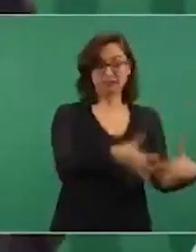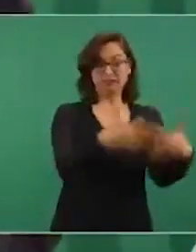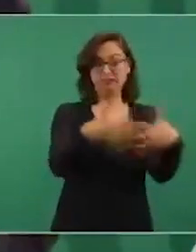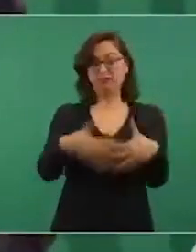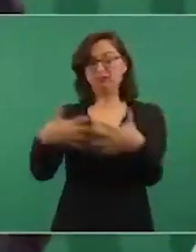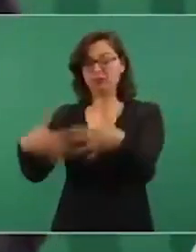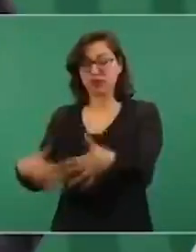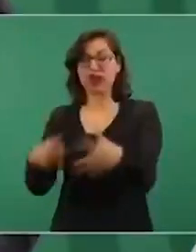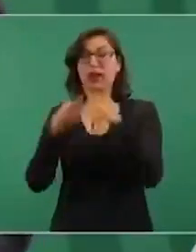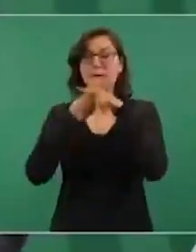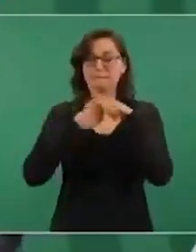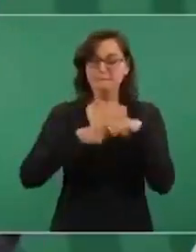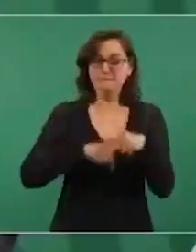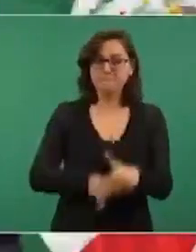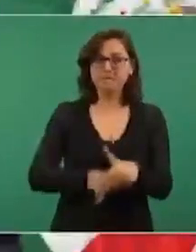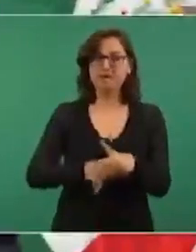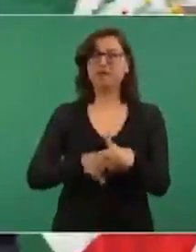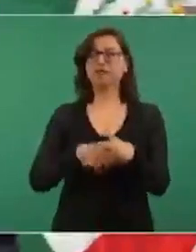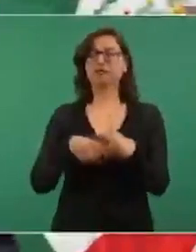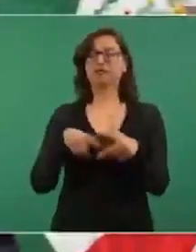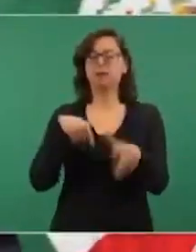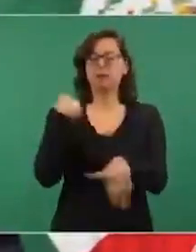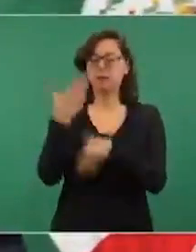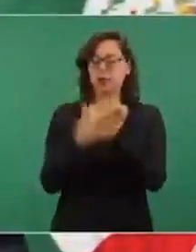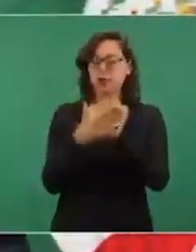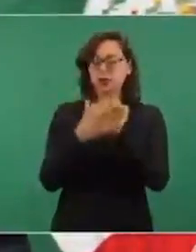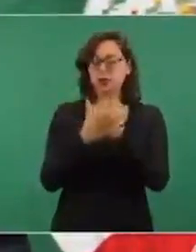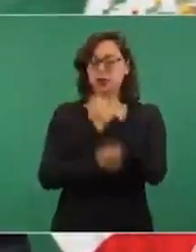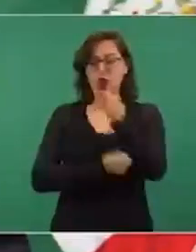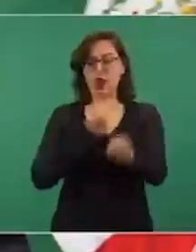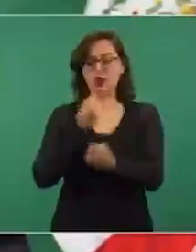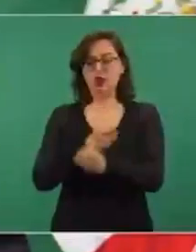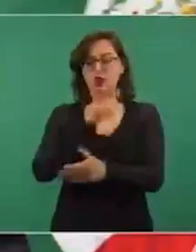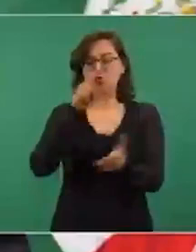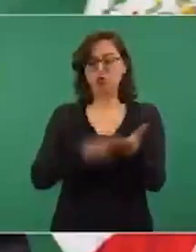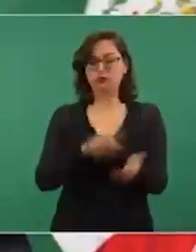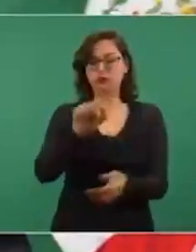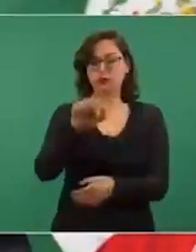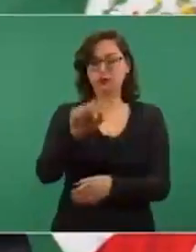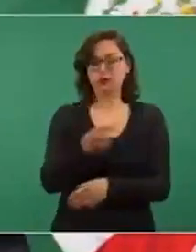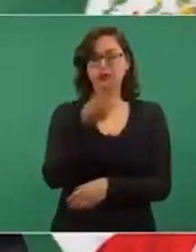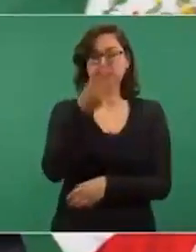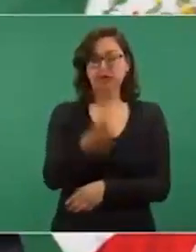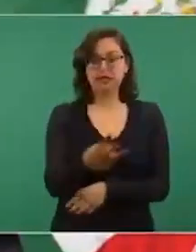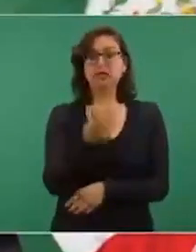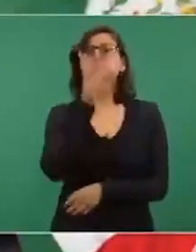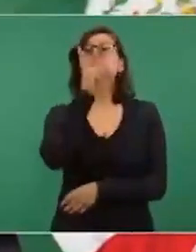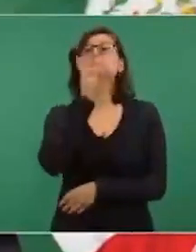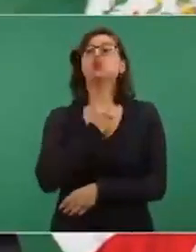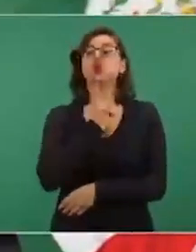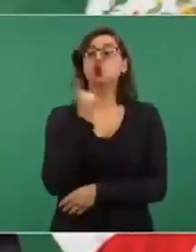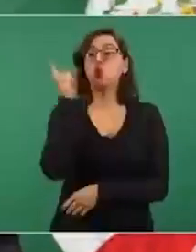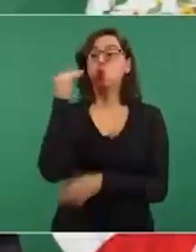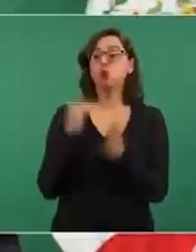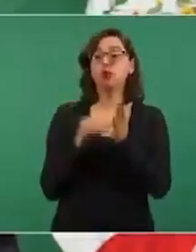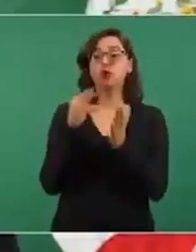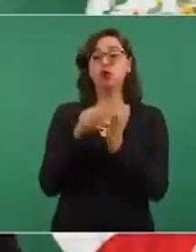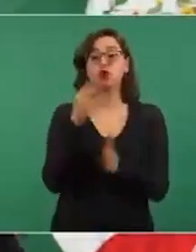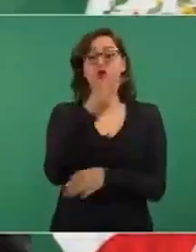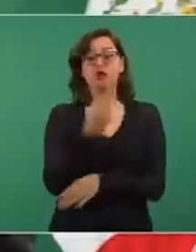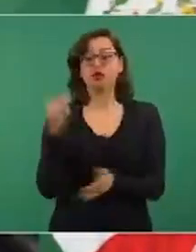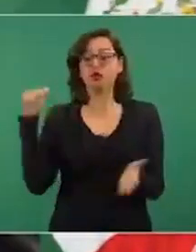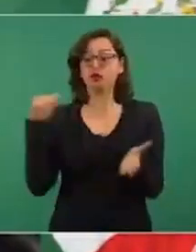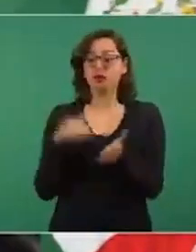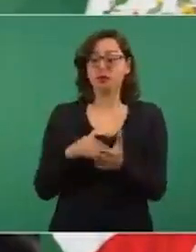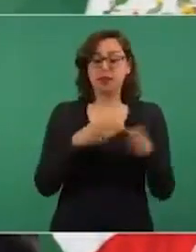en el 2023 un millón 200 mil barriles diarios, que